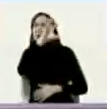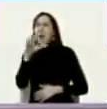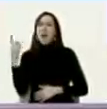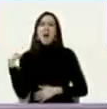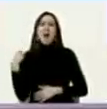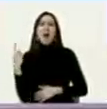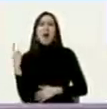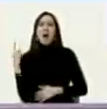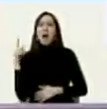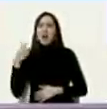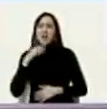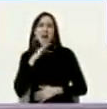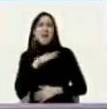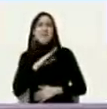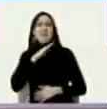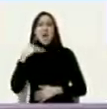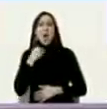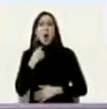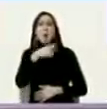la variante delta ya?